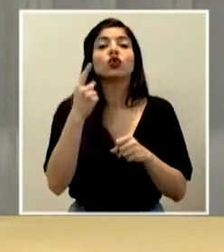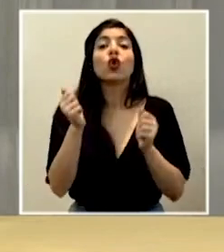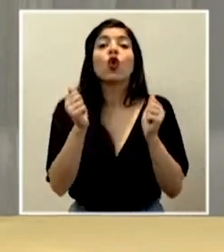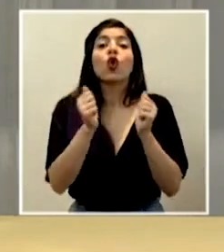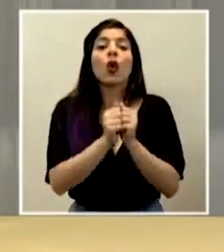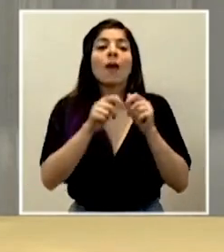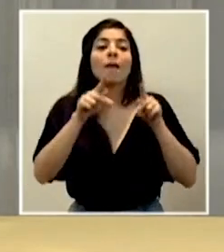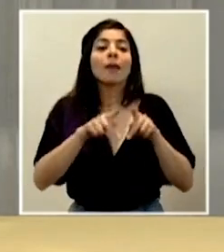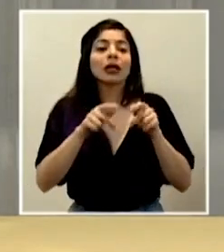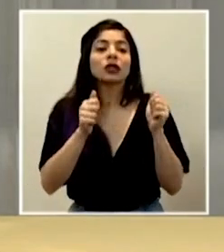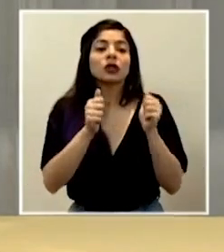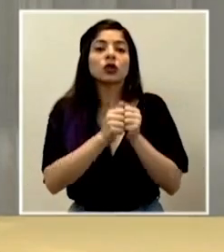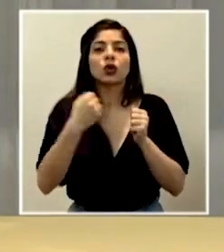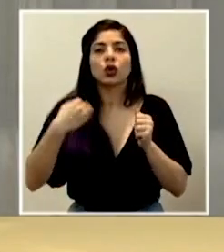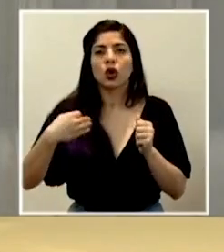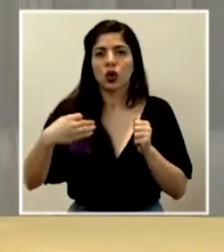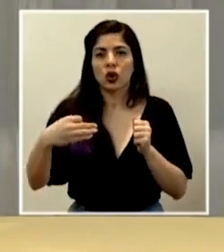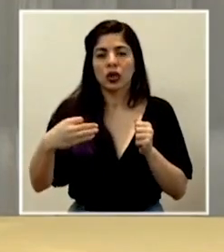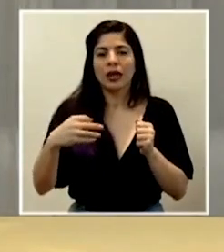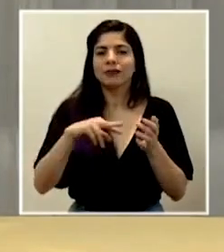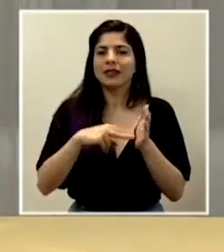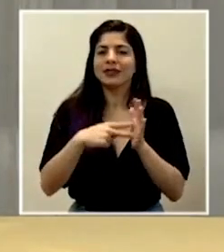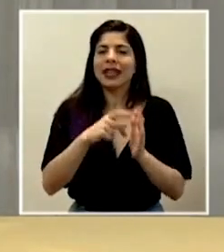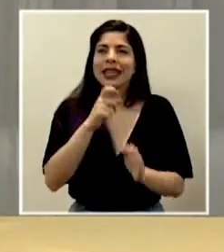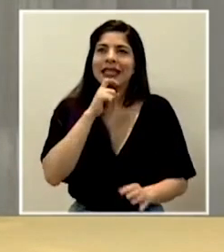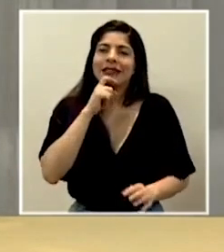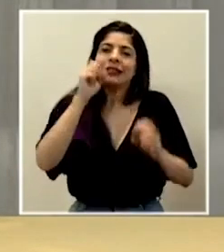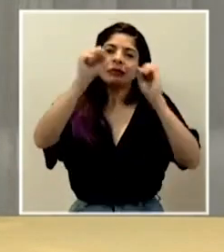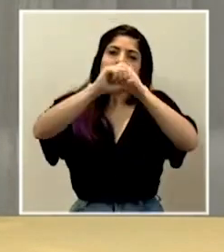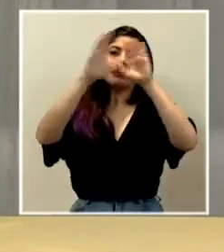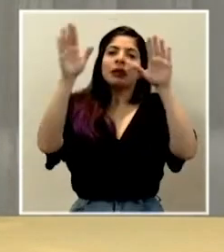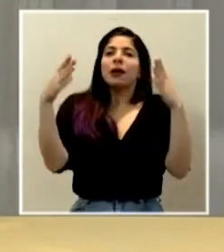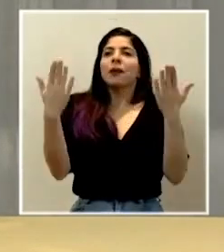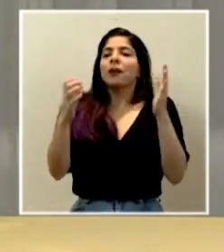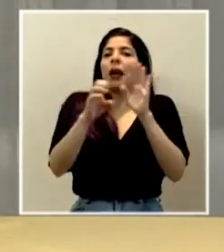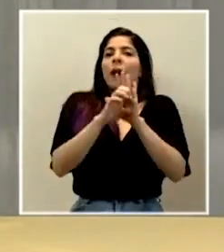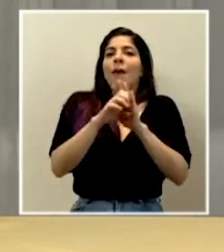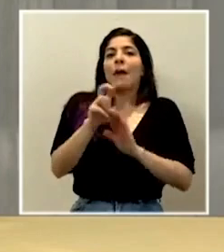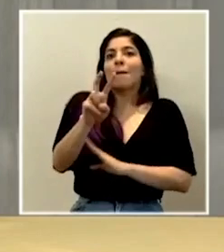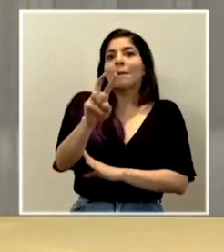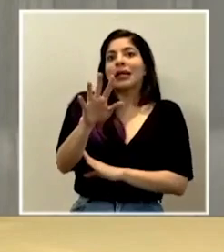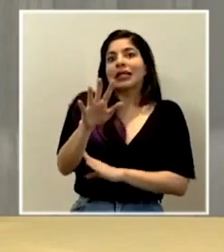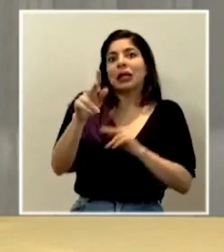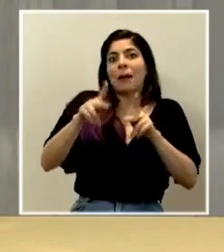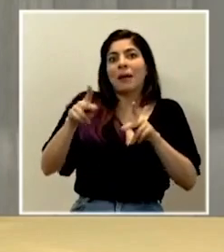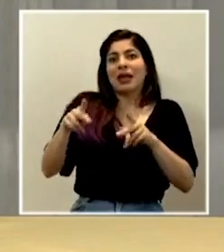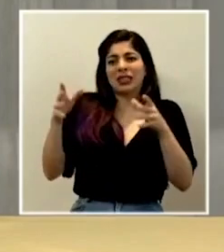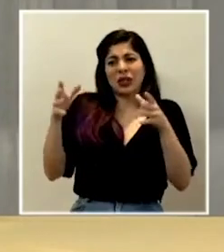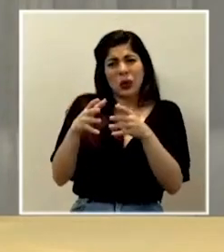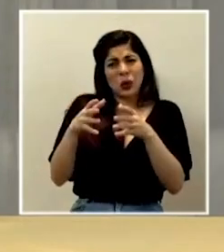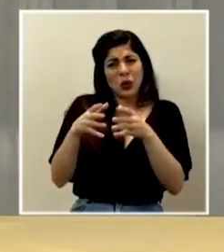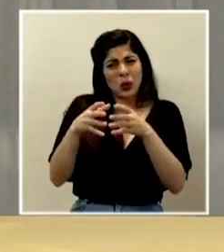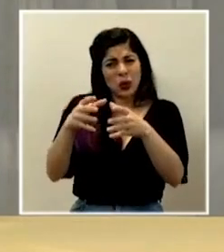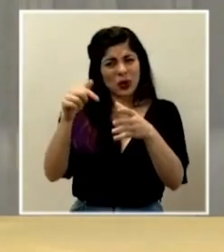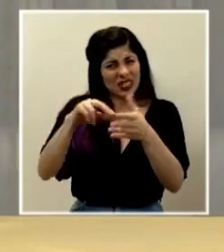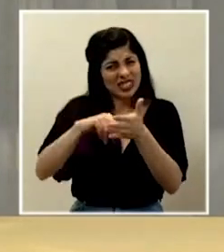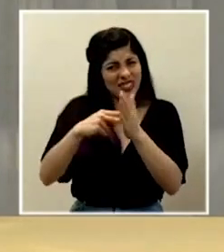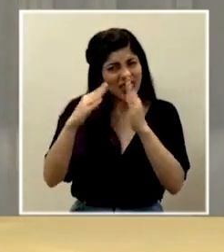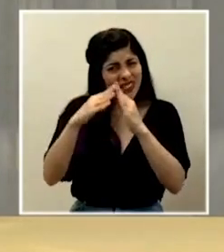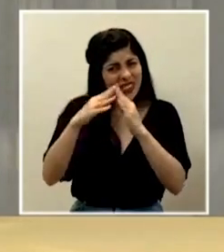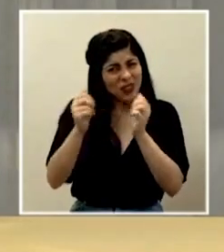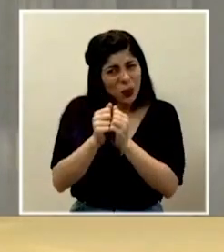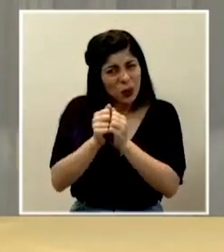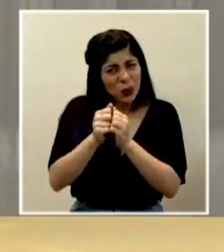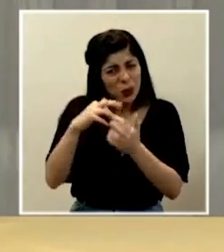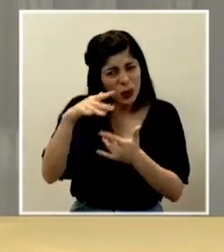conviven normalmente. O sea, es difícil pensar, por ejemplo, que ya haya 25 personas que conviven normalmente y que están relacionándose todos los días